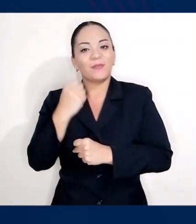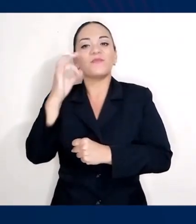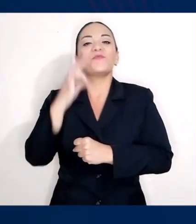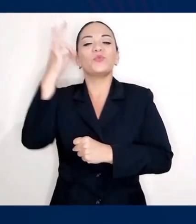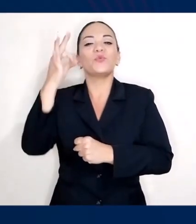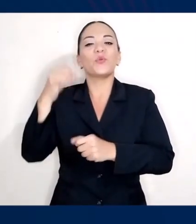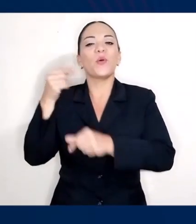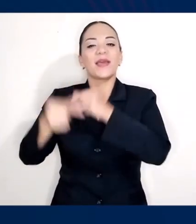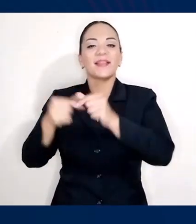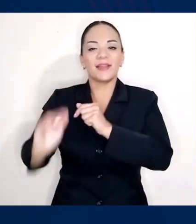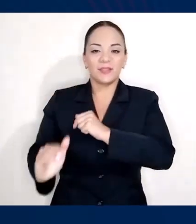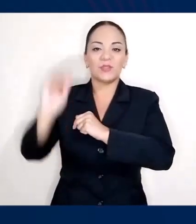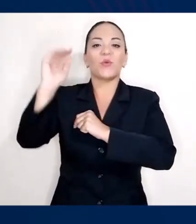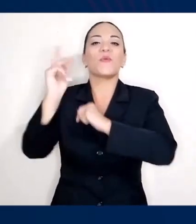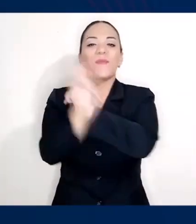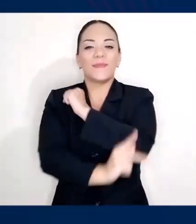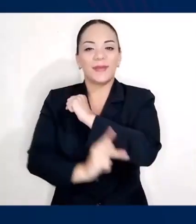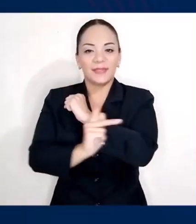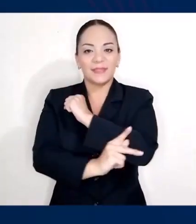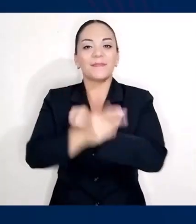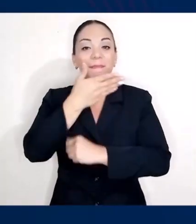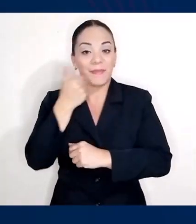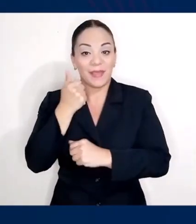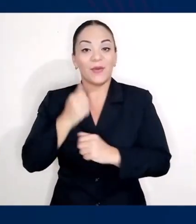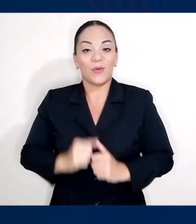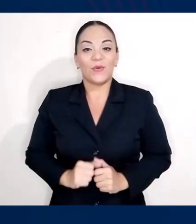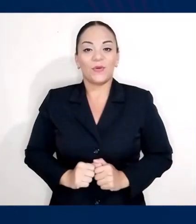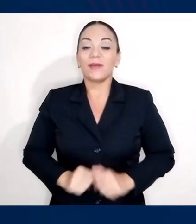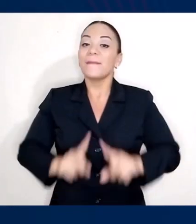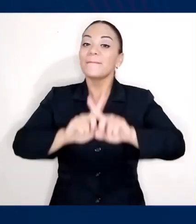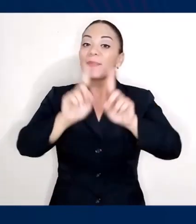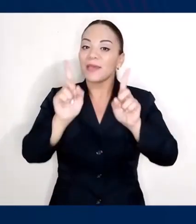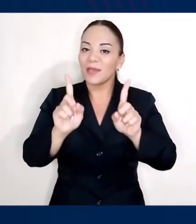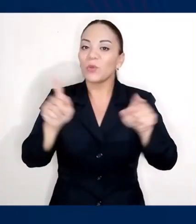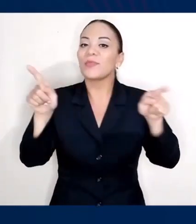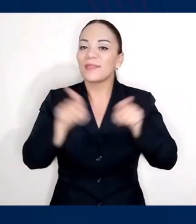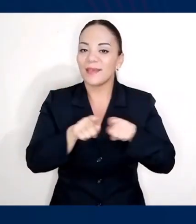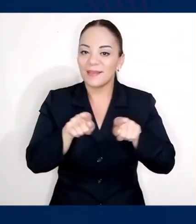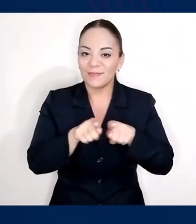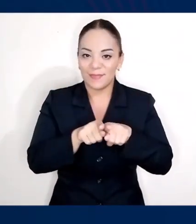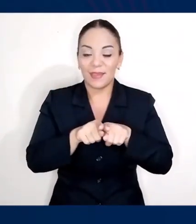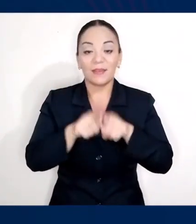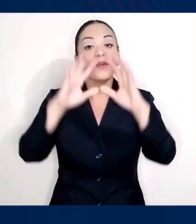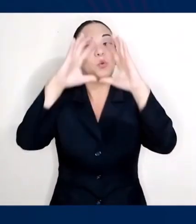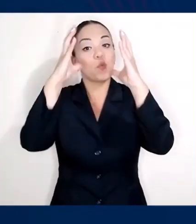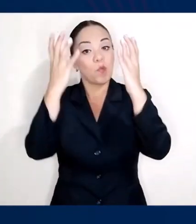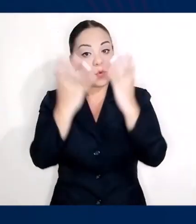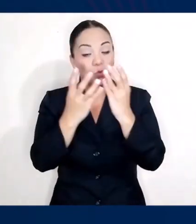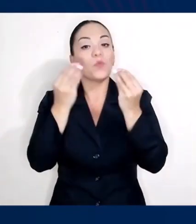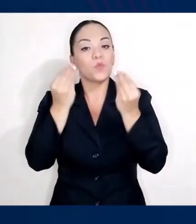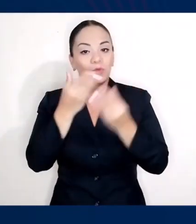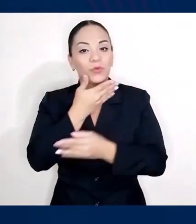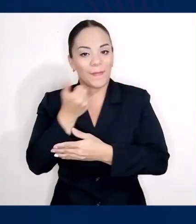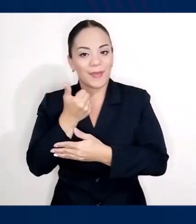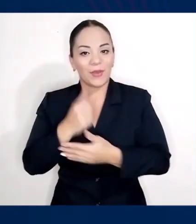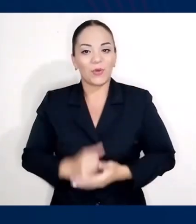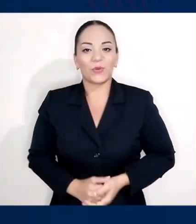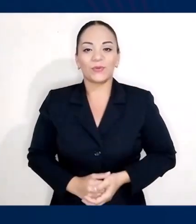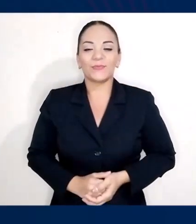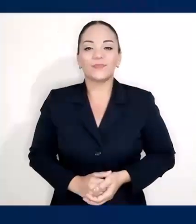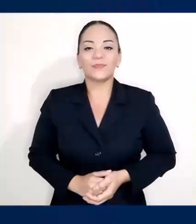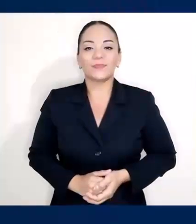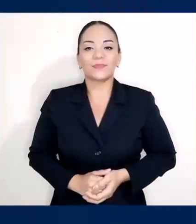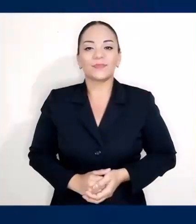para que la próxima generación crezca en un país mejor pero también en un planeta mejor.